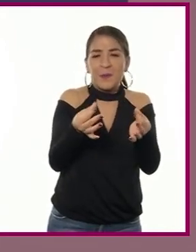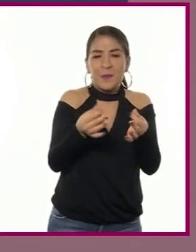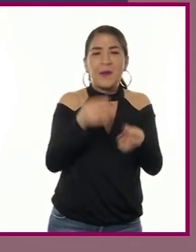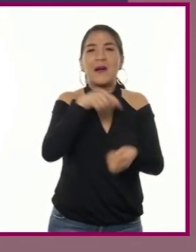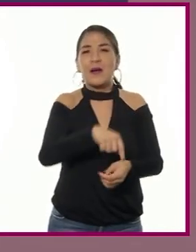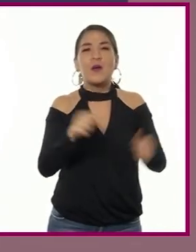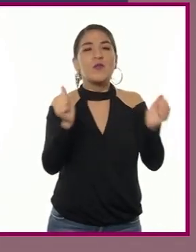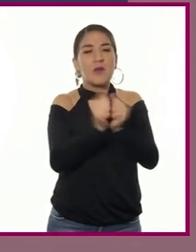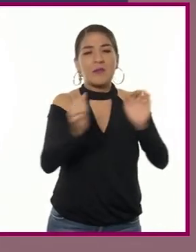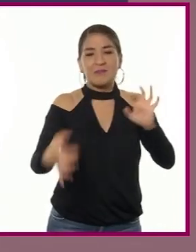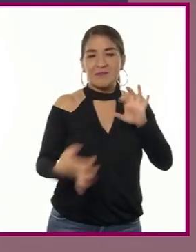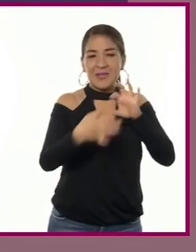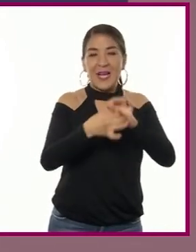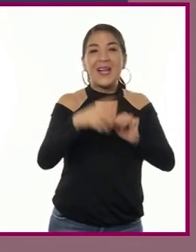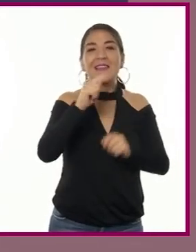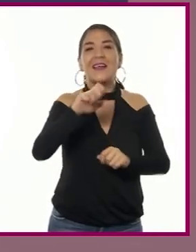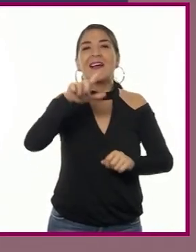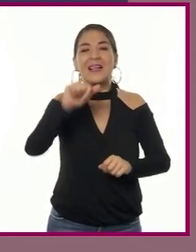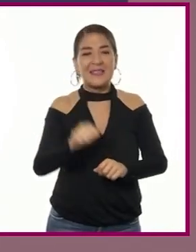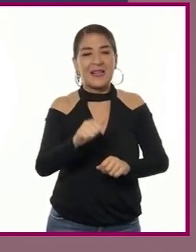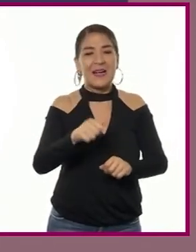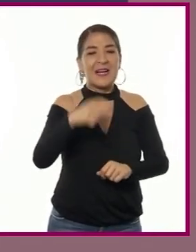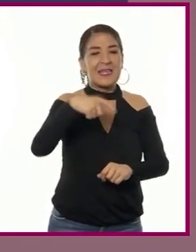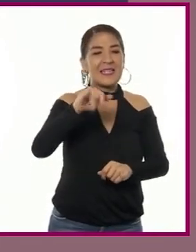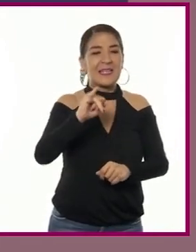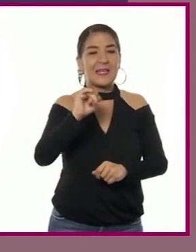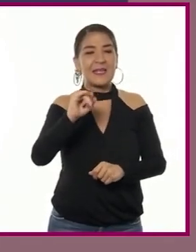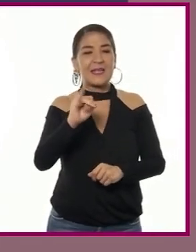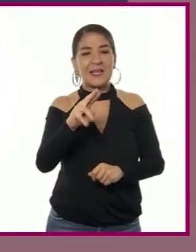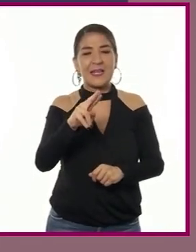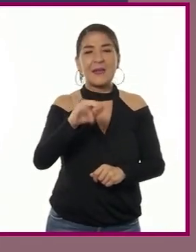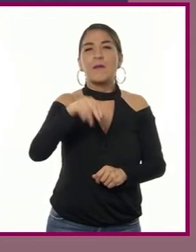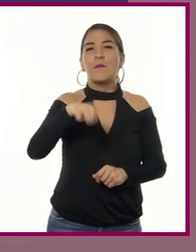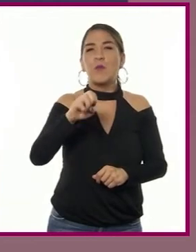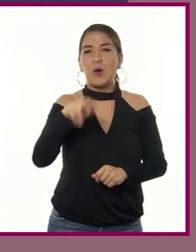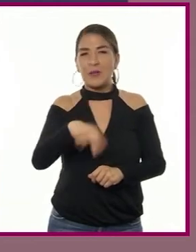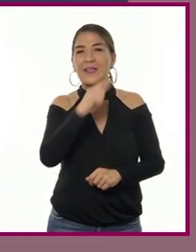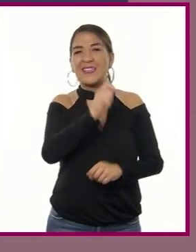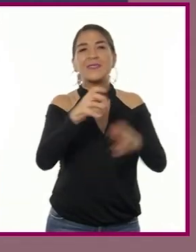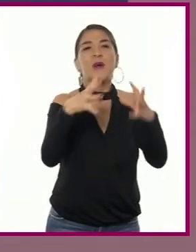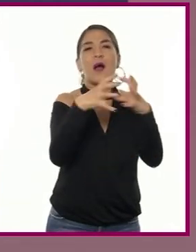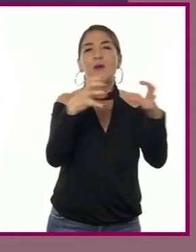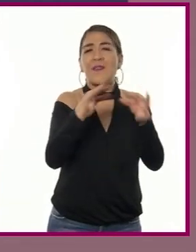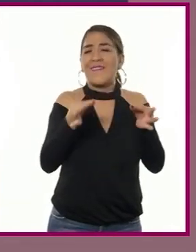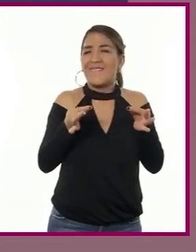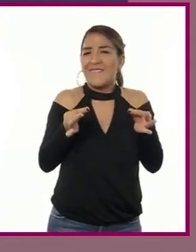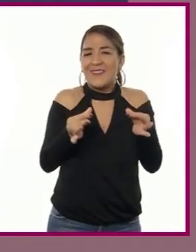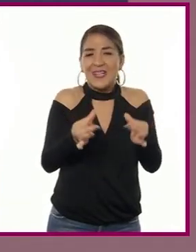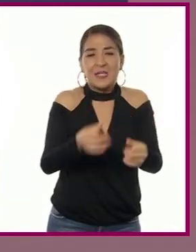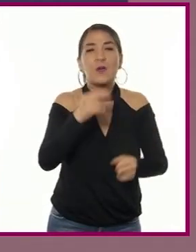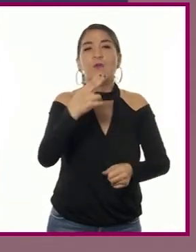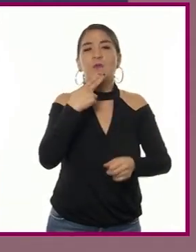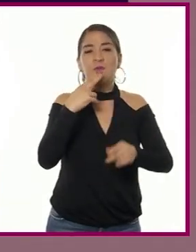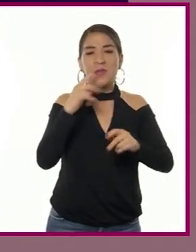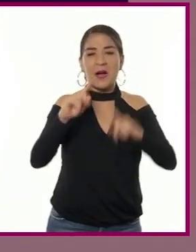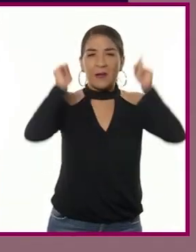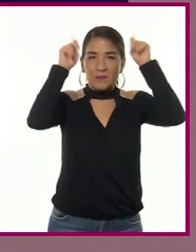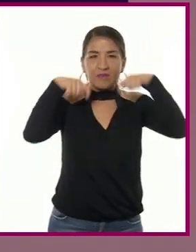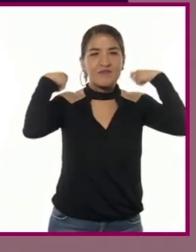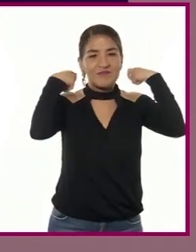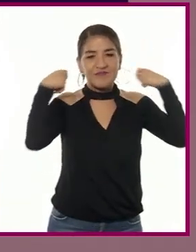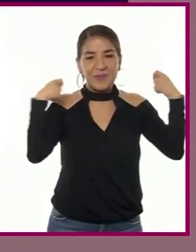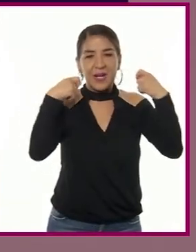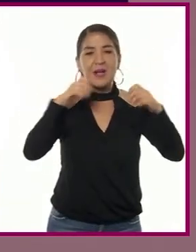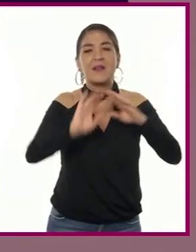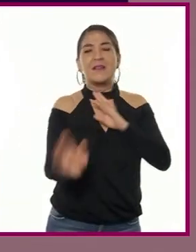va acompañado de tela de kimón, que es un algodón muy fino. Utilizan paliacates y rebozos,